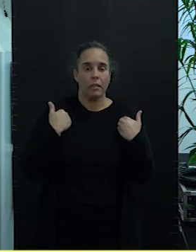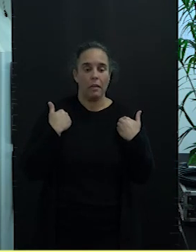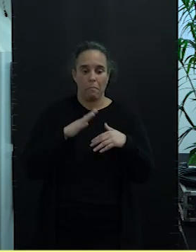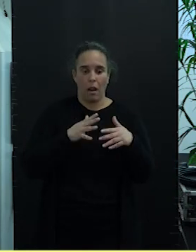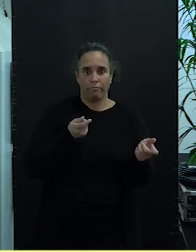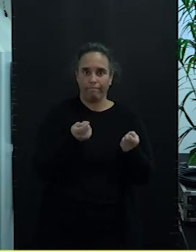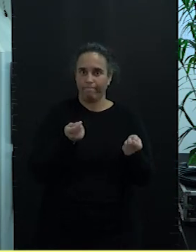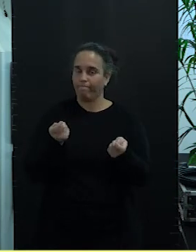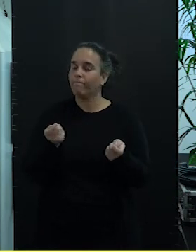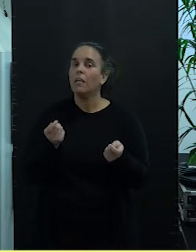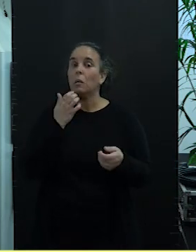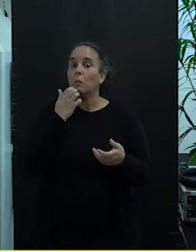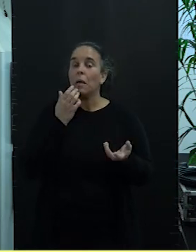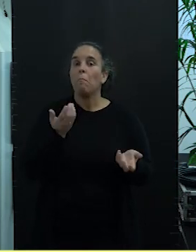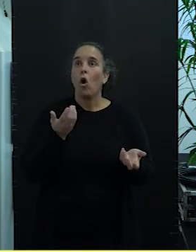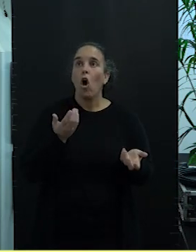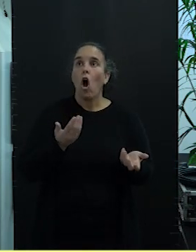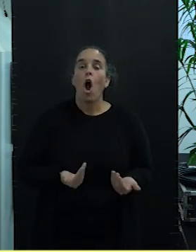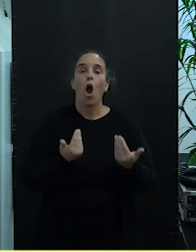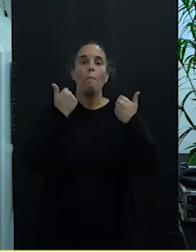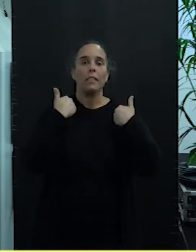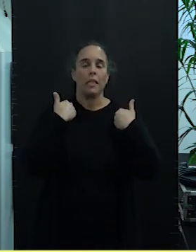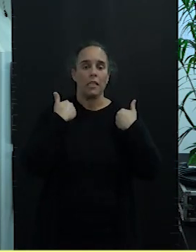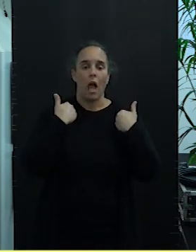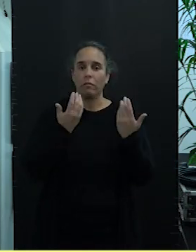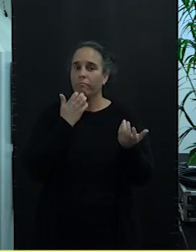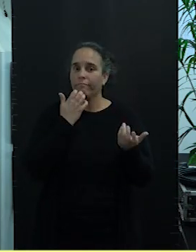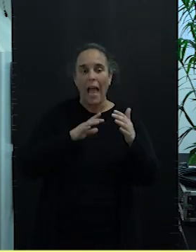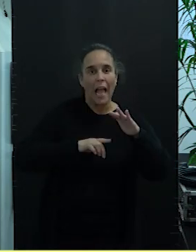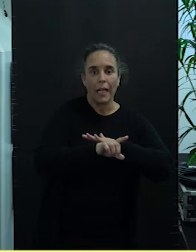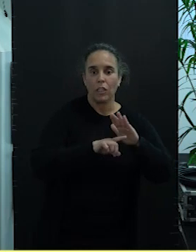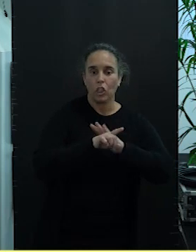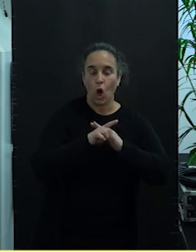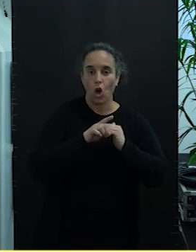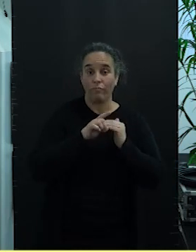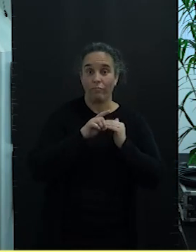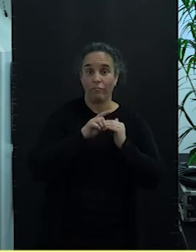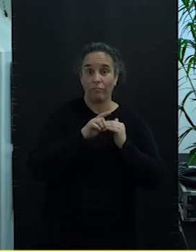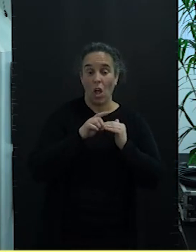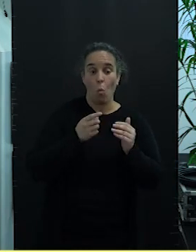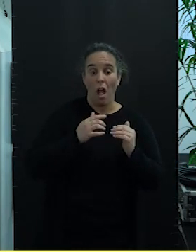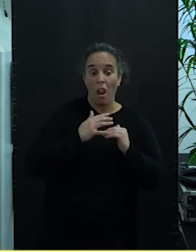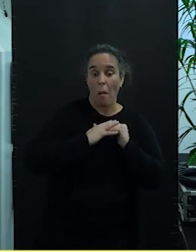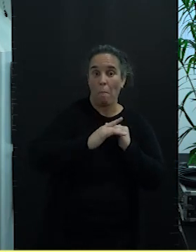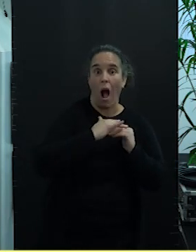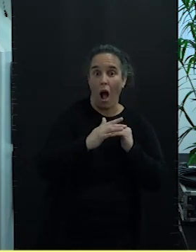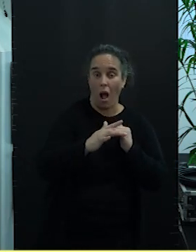referidas a la gestión del dominio público marítimo terrestre.